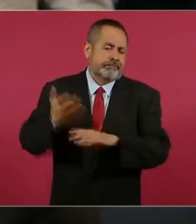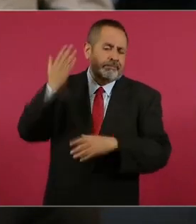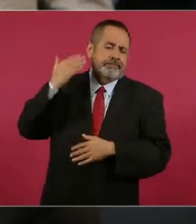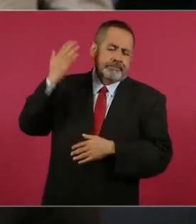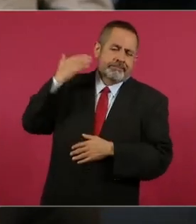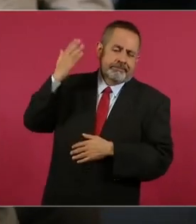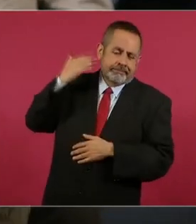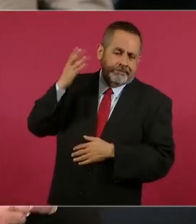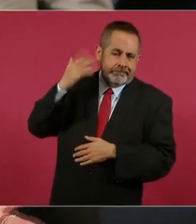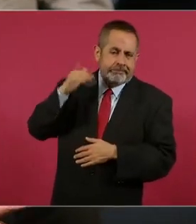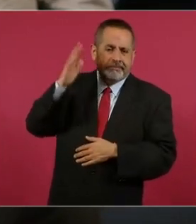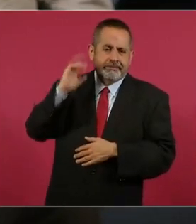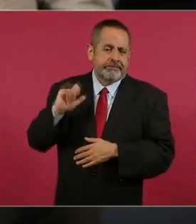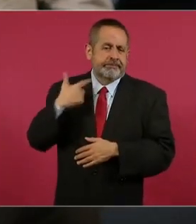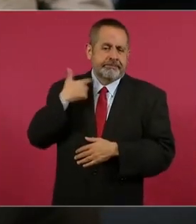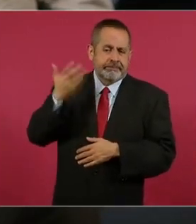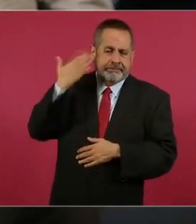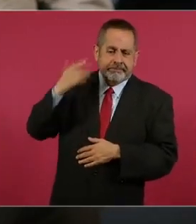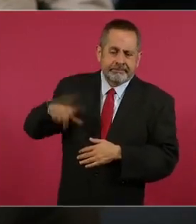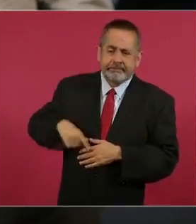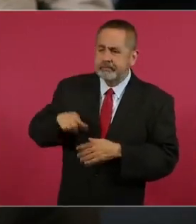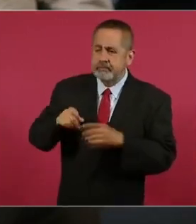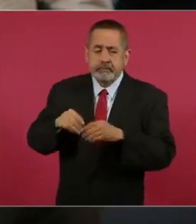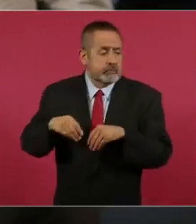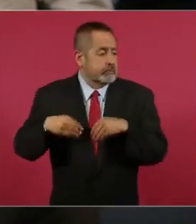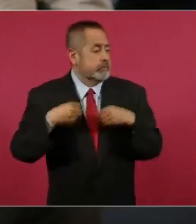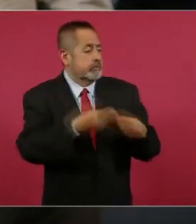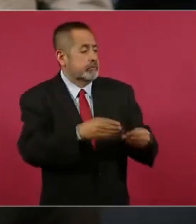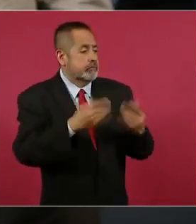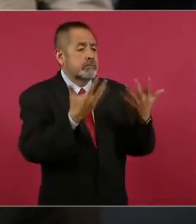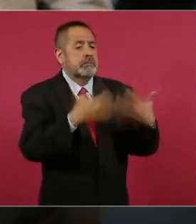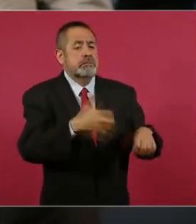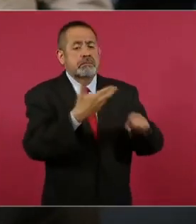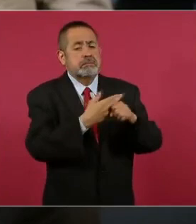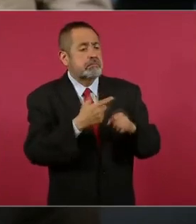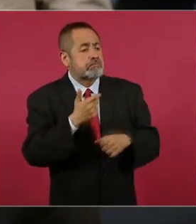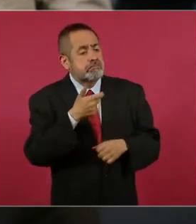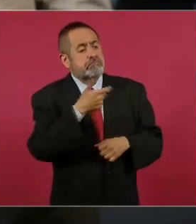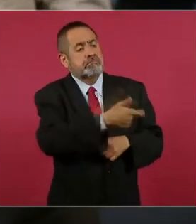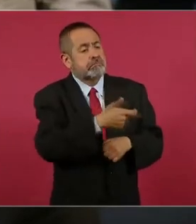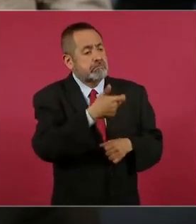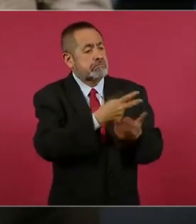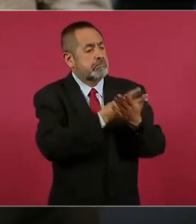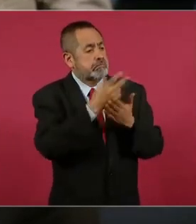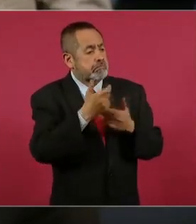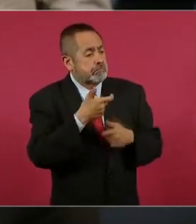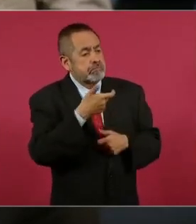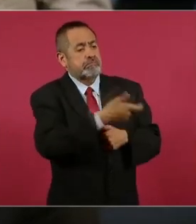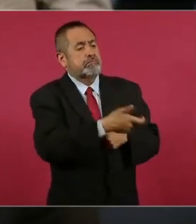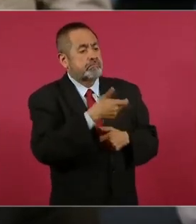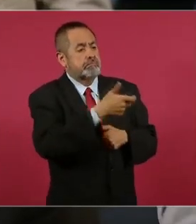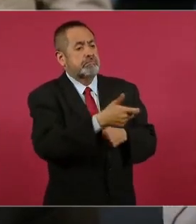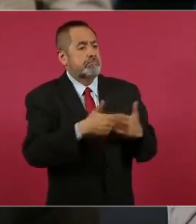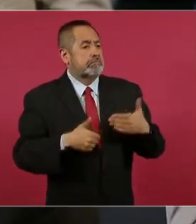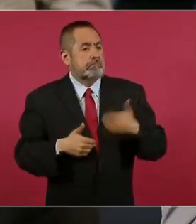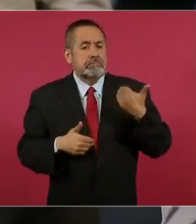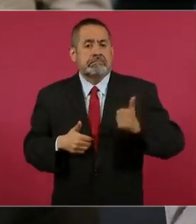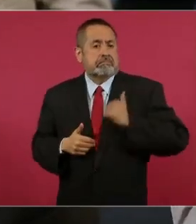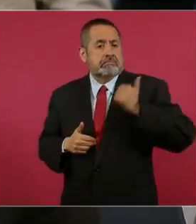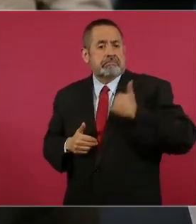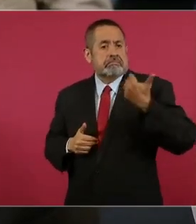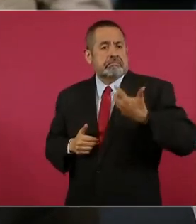administraciones pasadas, gobiernos anteriores, sobre empresas extranjeras, que había proyectos en los que beneficiaban más al